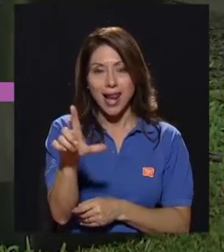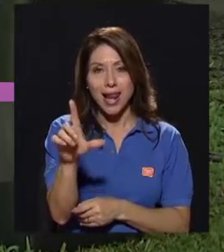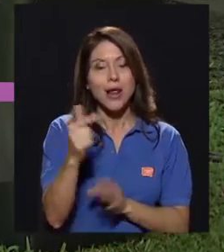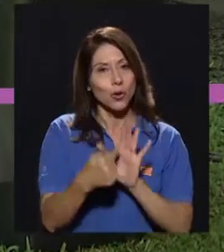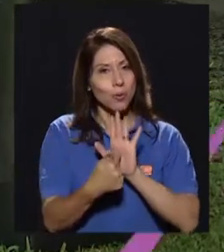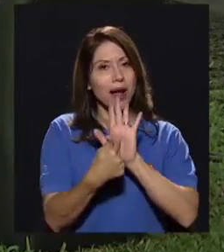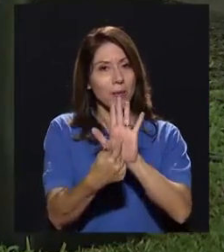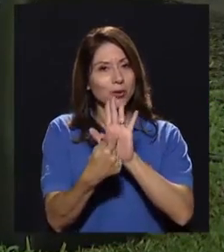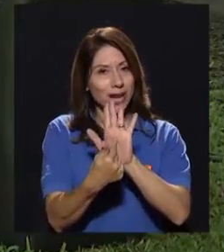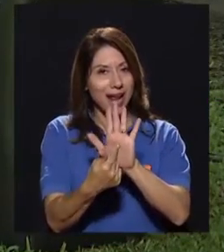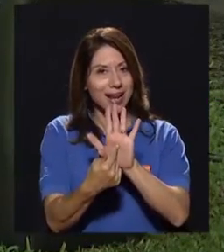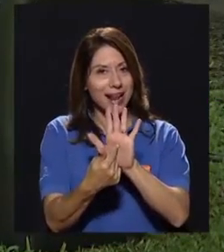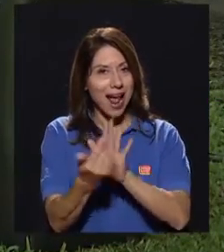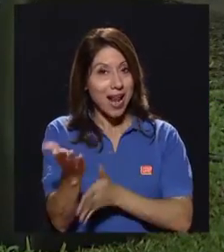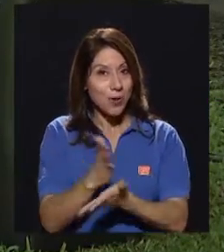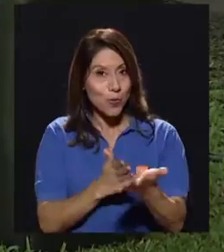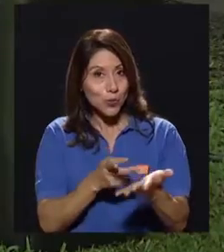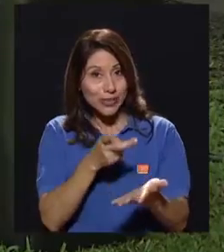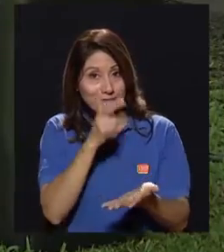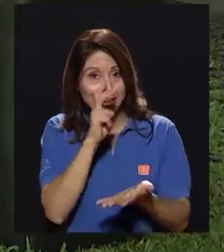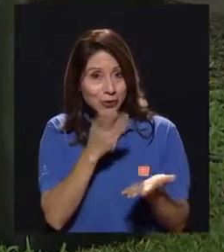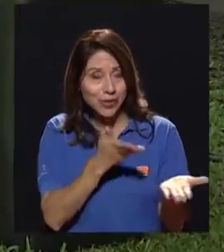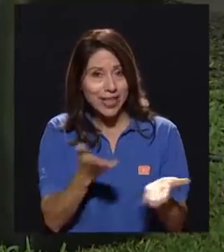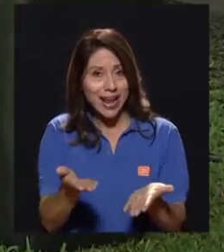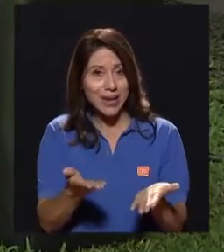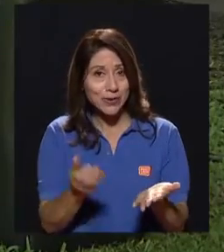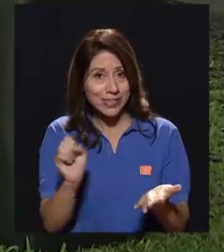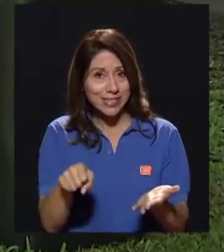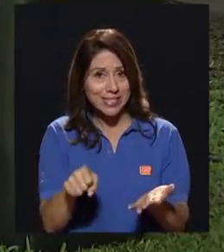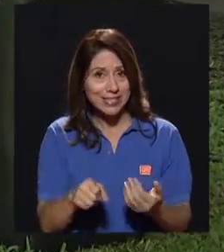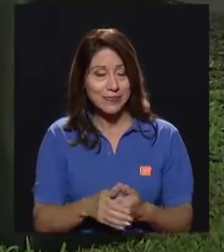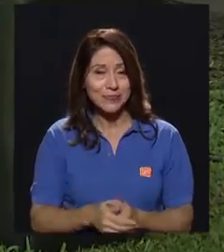algunos insectos que trajeron.